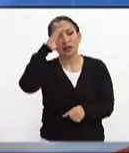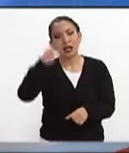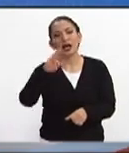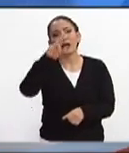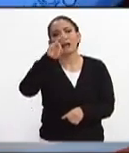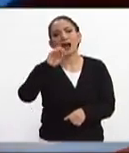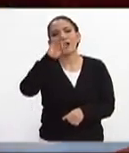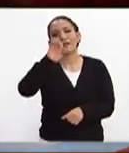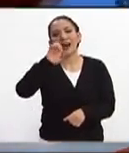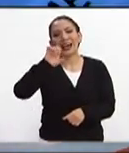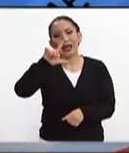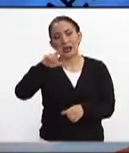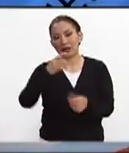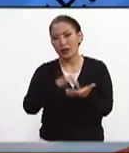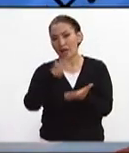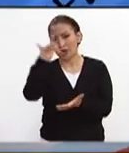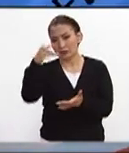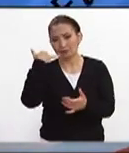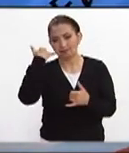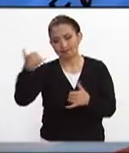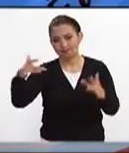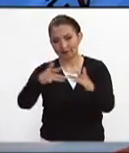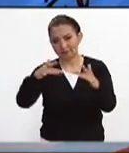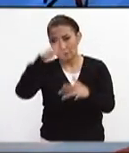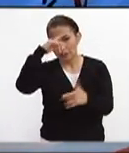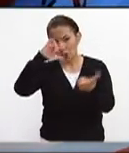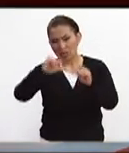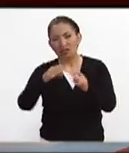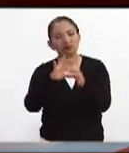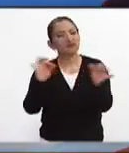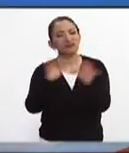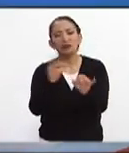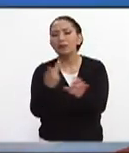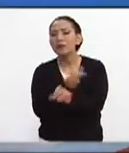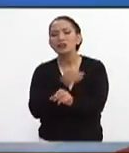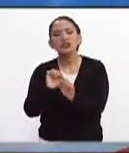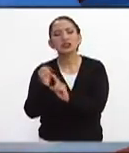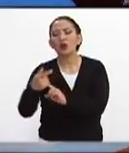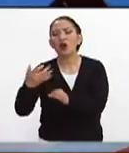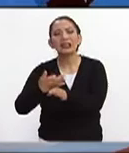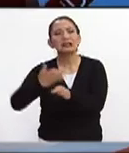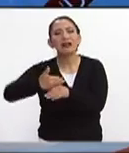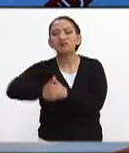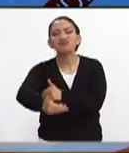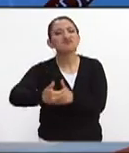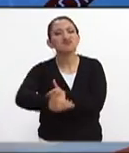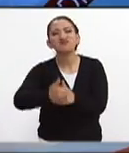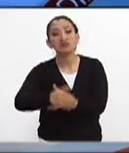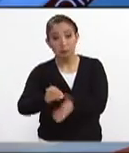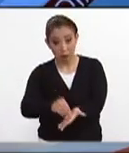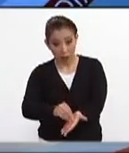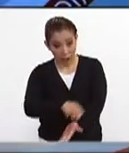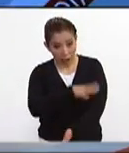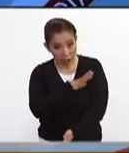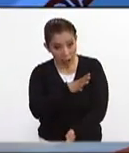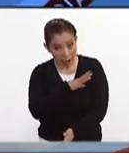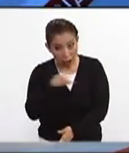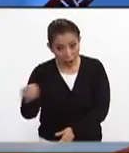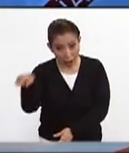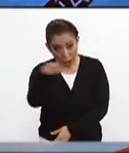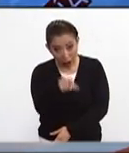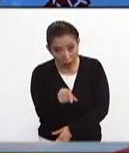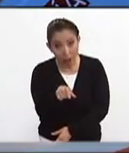señor Rafael. Muchísimas gracias por tomar la llamada para México al día. Cuéntenos, ¿cómo está la situación hasta este momento? ¿Todavía existen